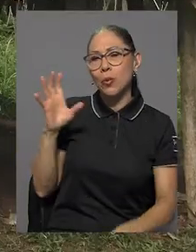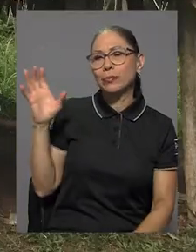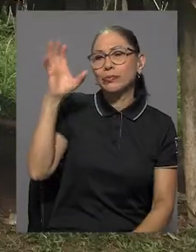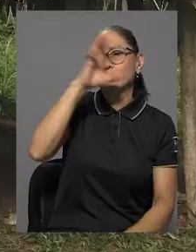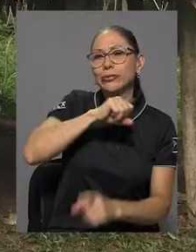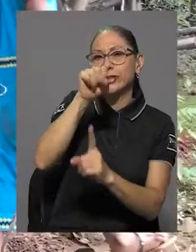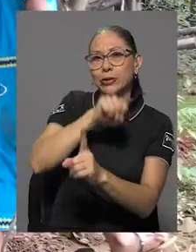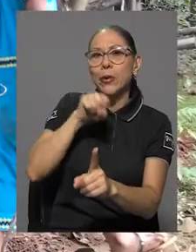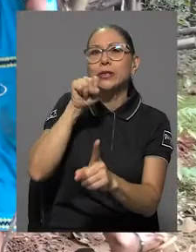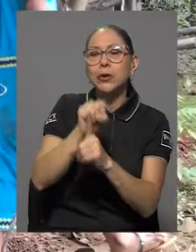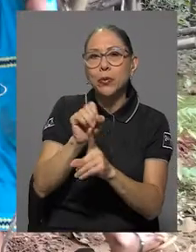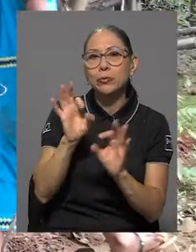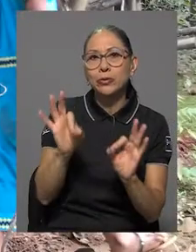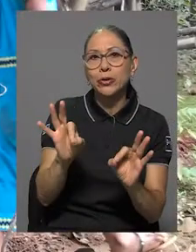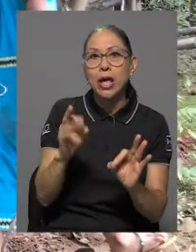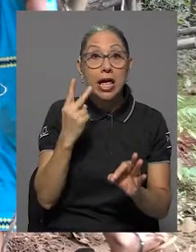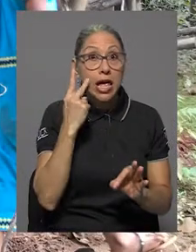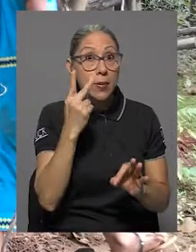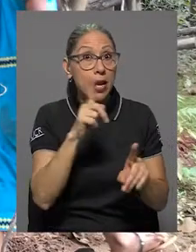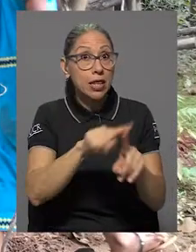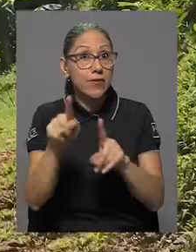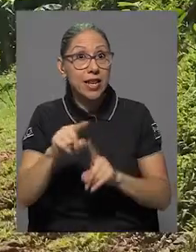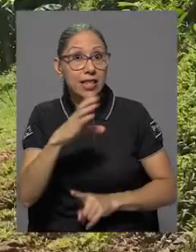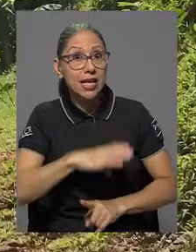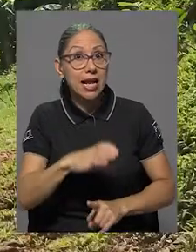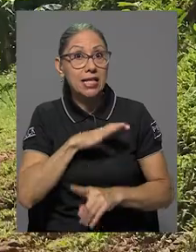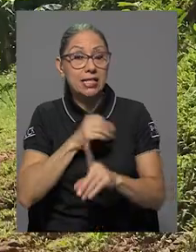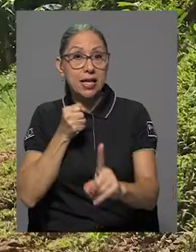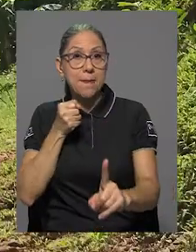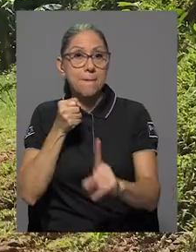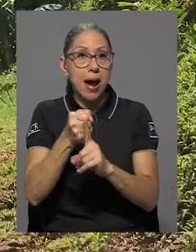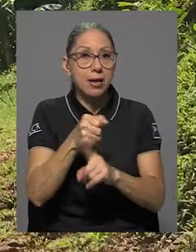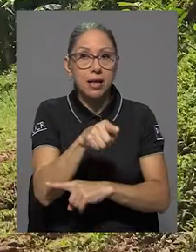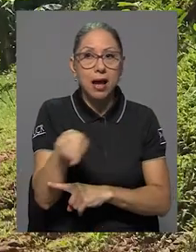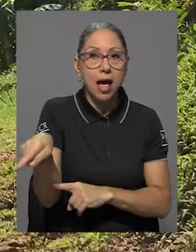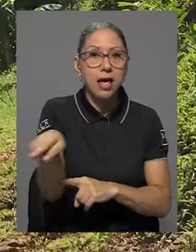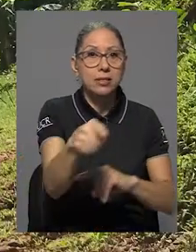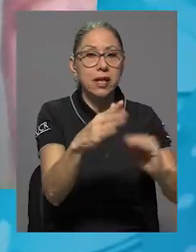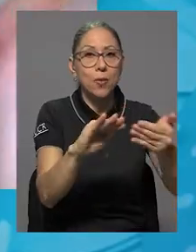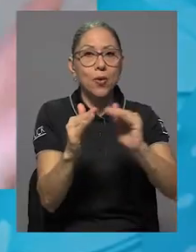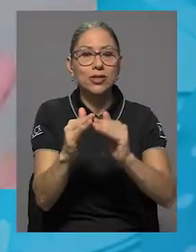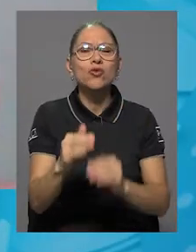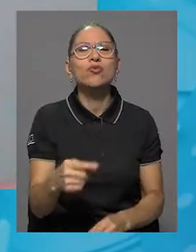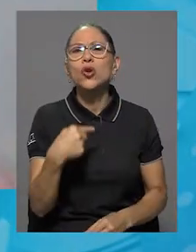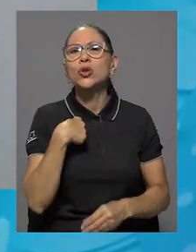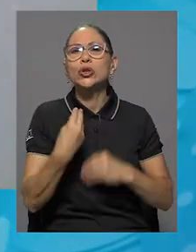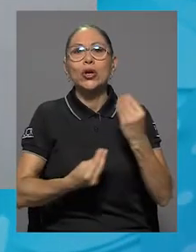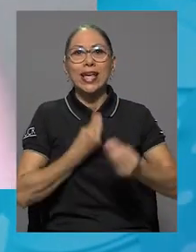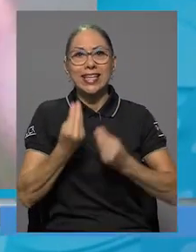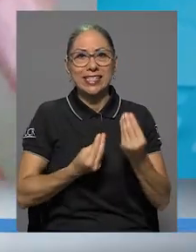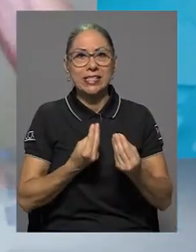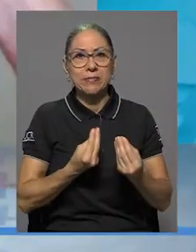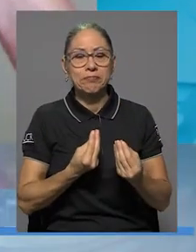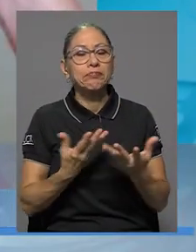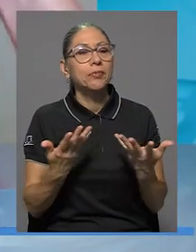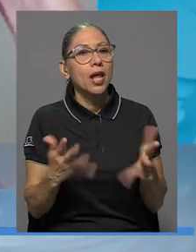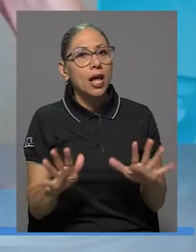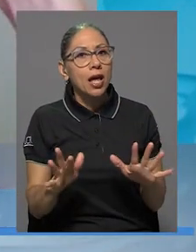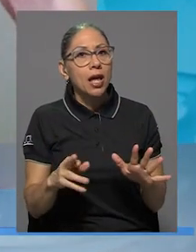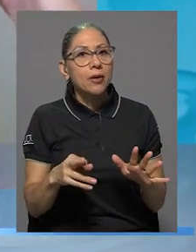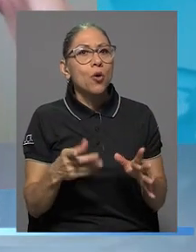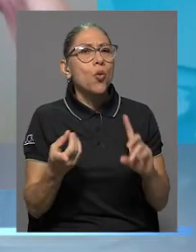situación y considerar diferentes condiciones que impactan a esta población. Lo que hice fue sacar cuáles son los